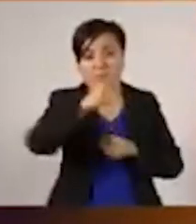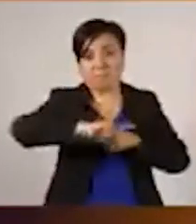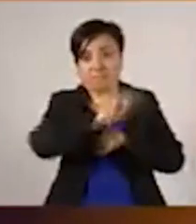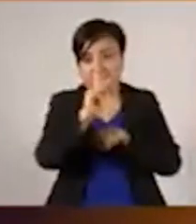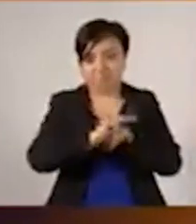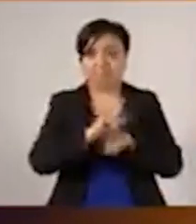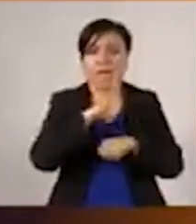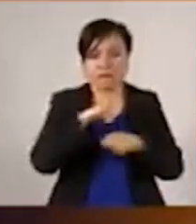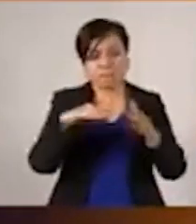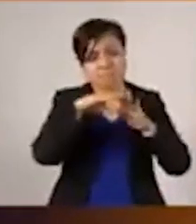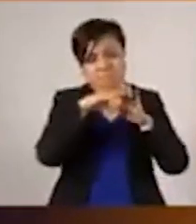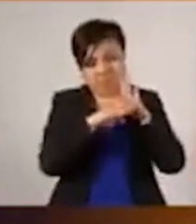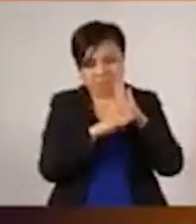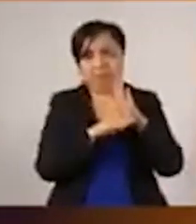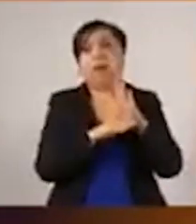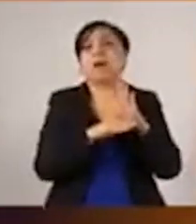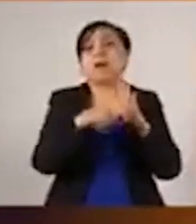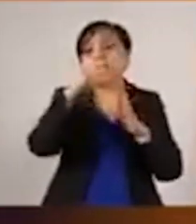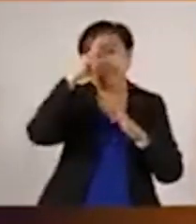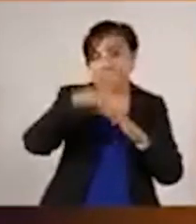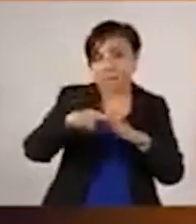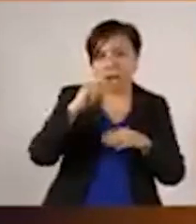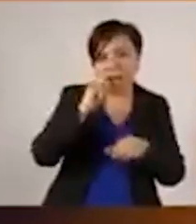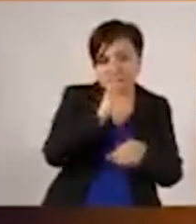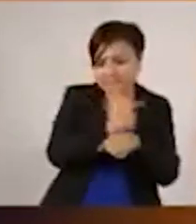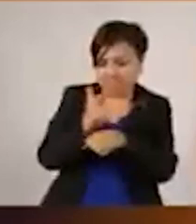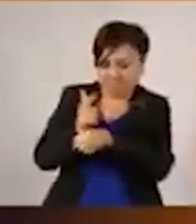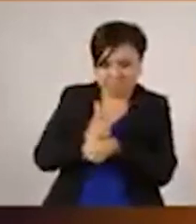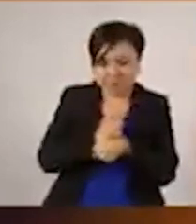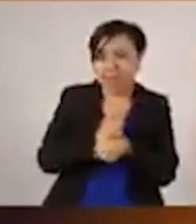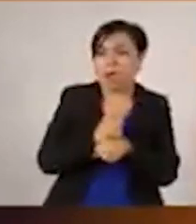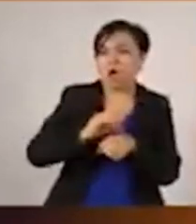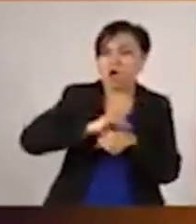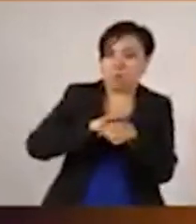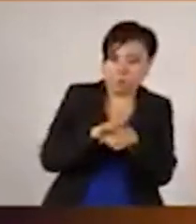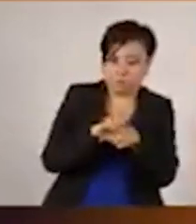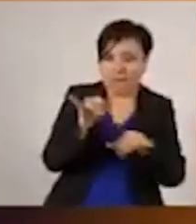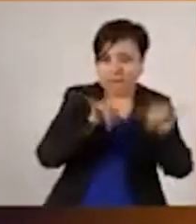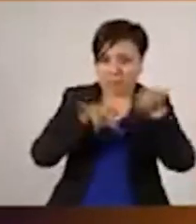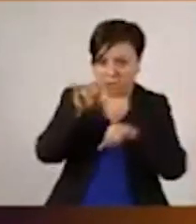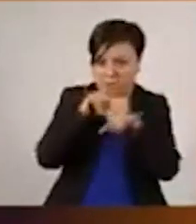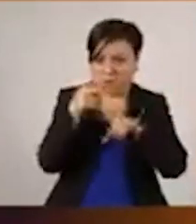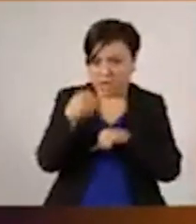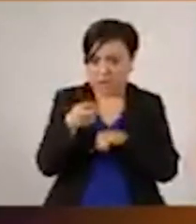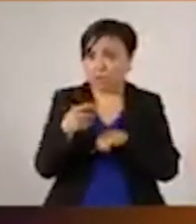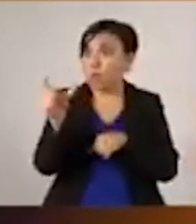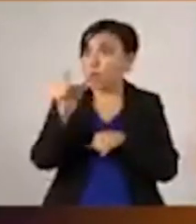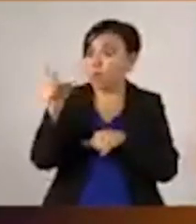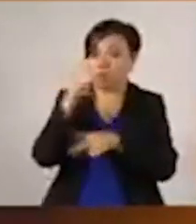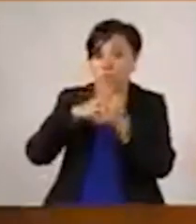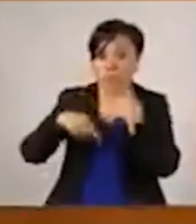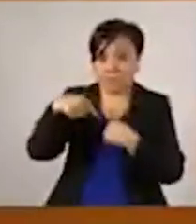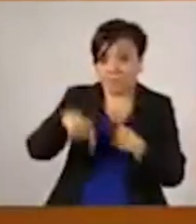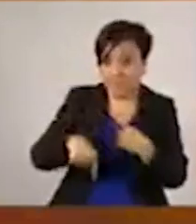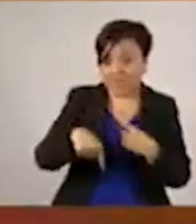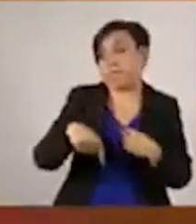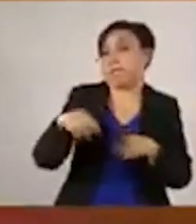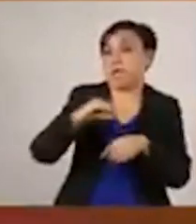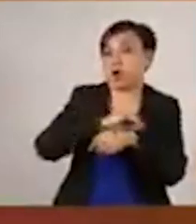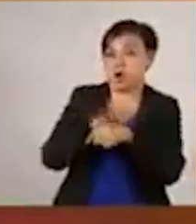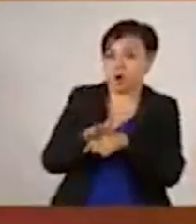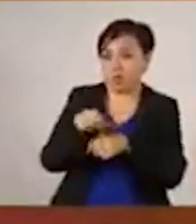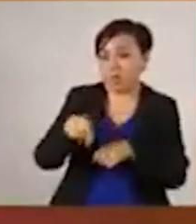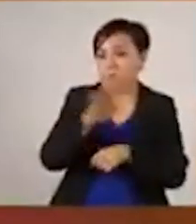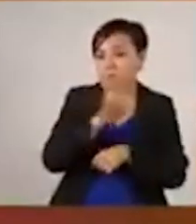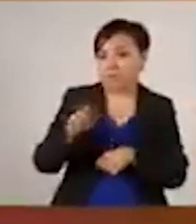capacidad técnica para el diagnóstico por laboratorio. Ante la llegada del virus al país el 27 de